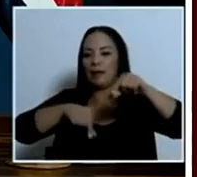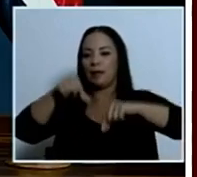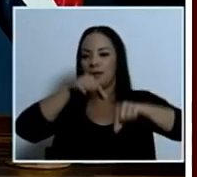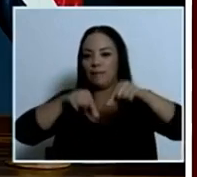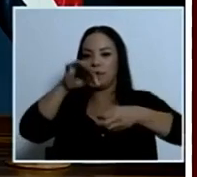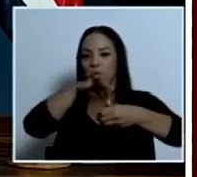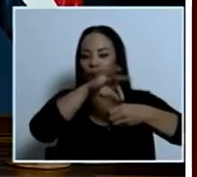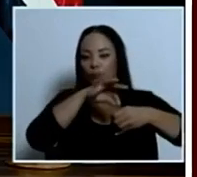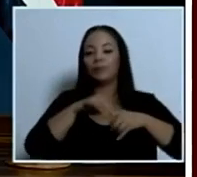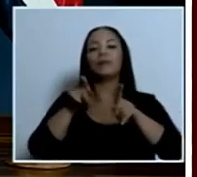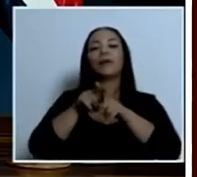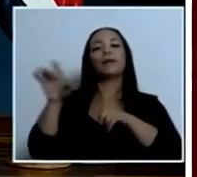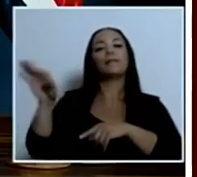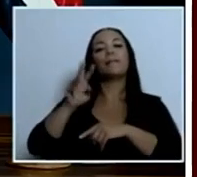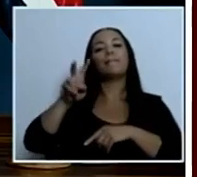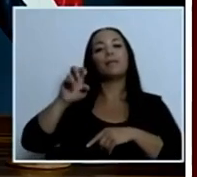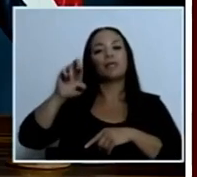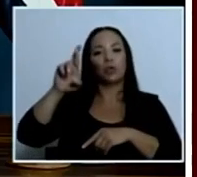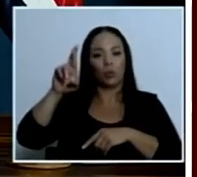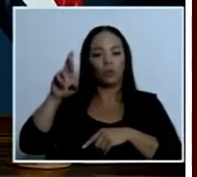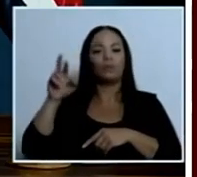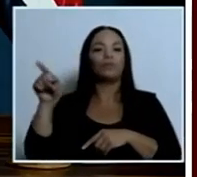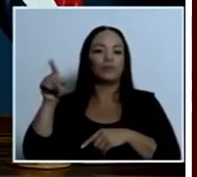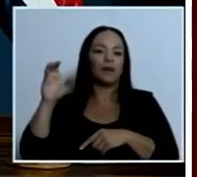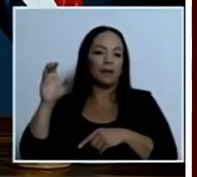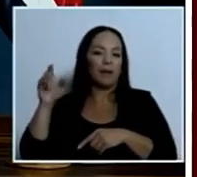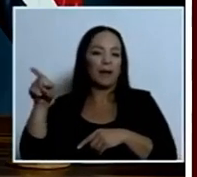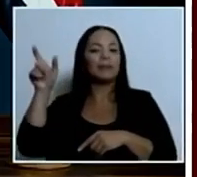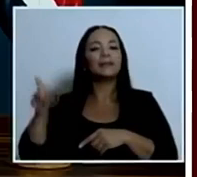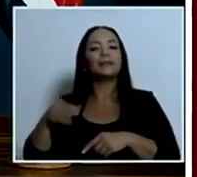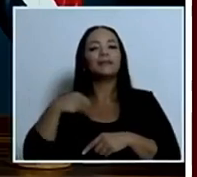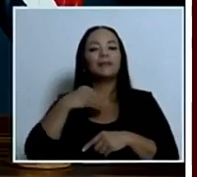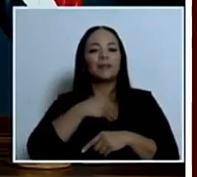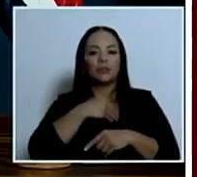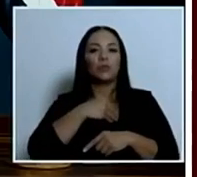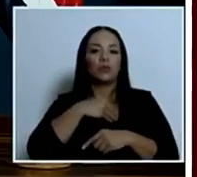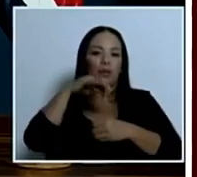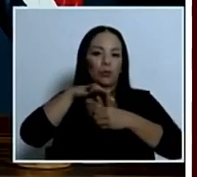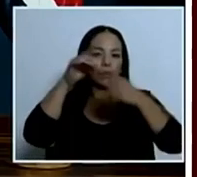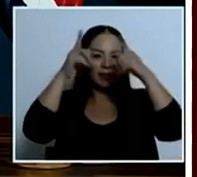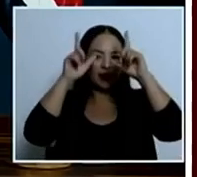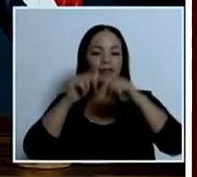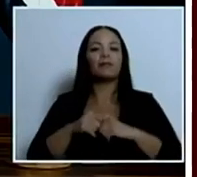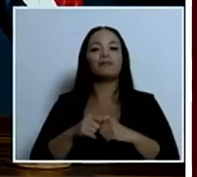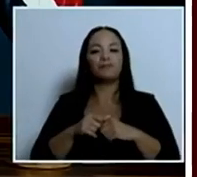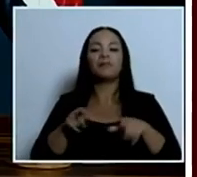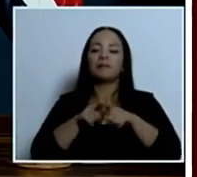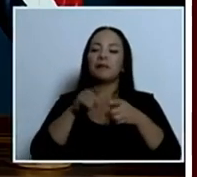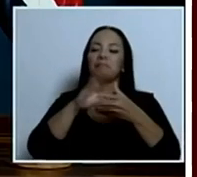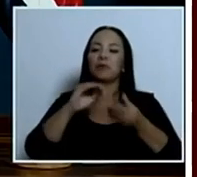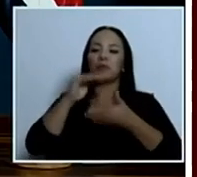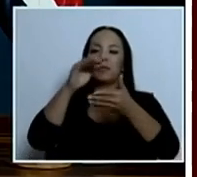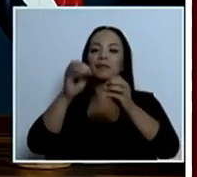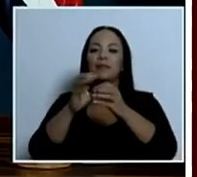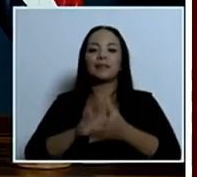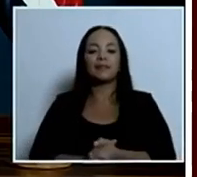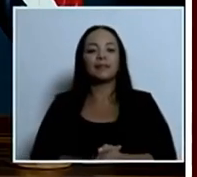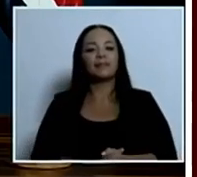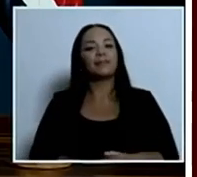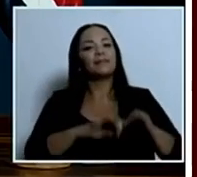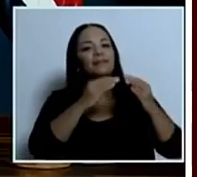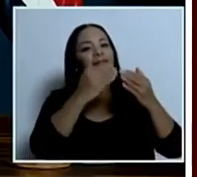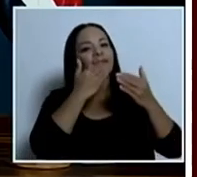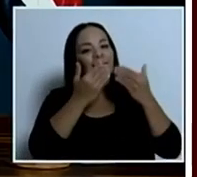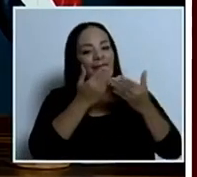Víctor Carvajar Porras, ministro de Agricultura y Ganadería, quien también nos ampliará sobre este tema. Presidente. Muchas gracias,